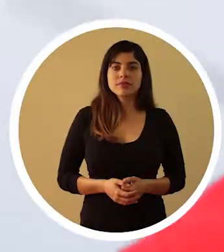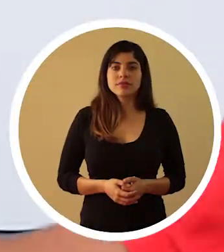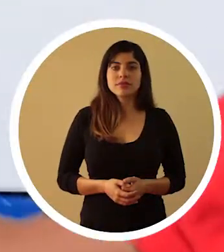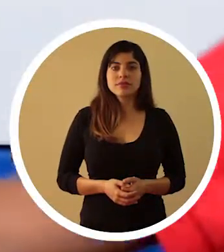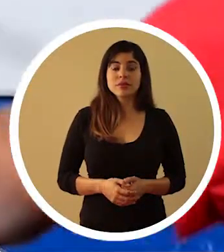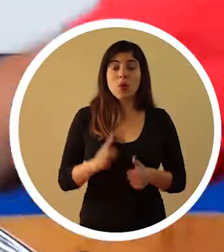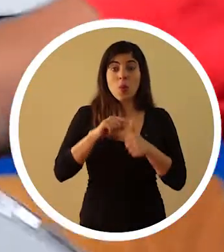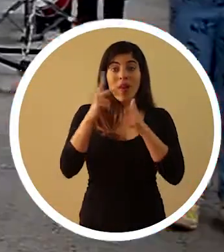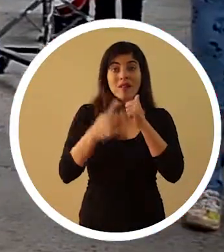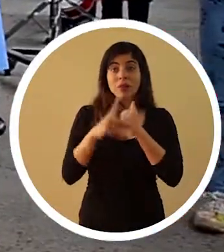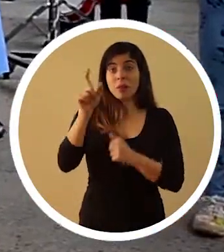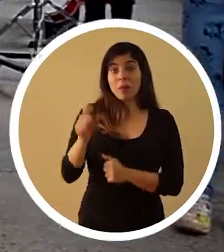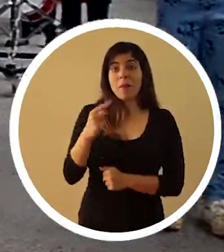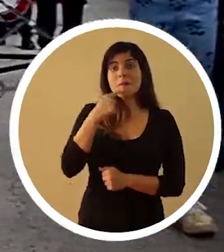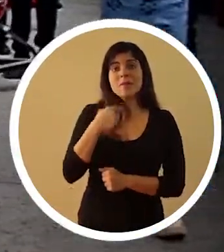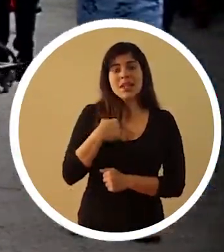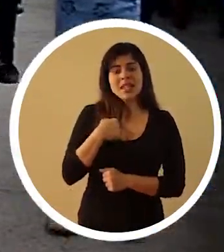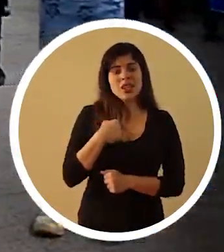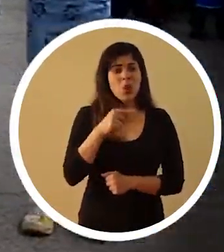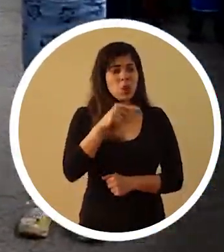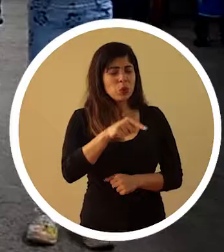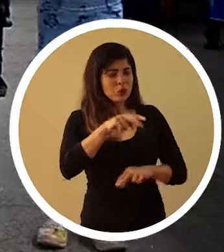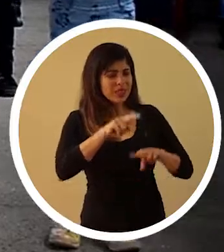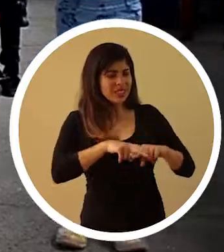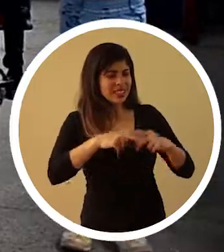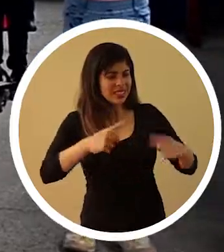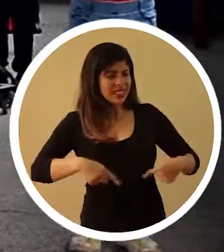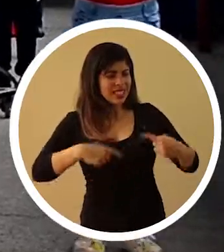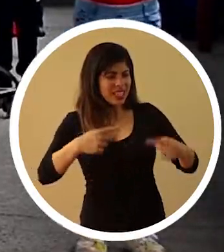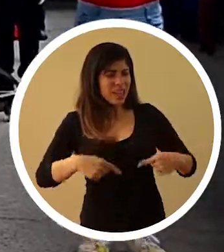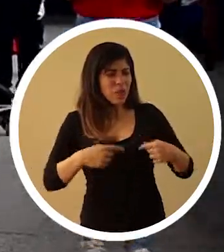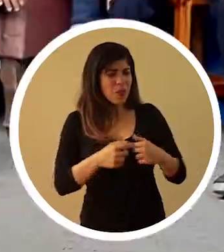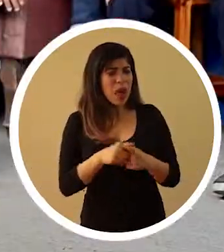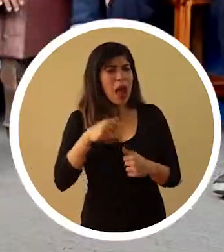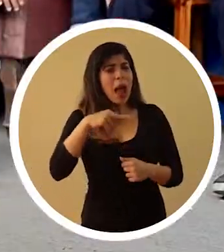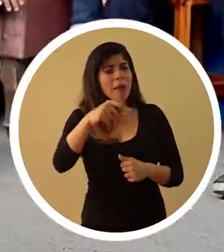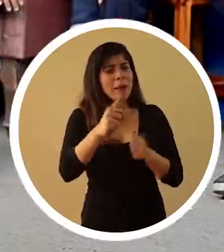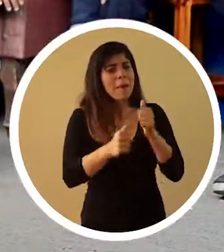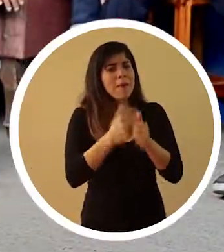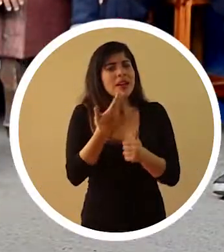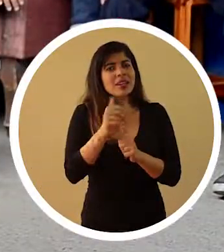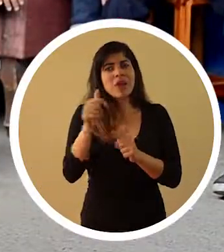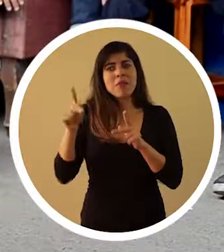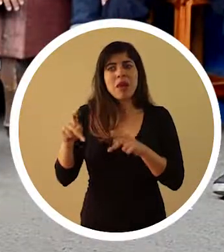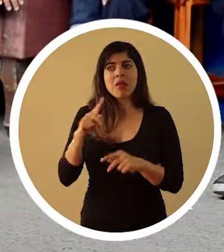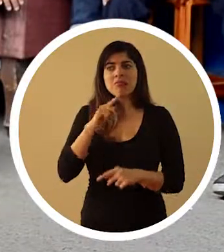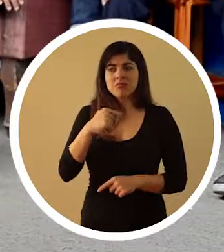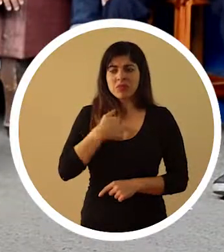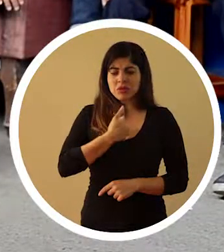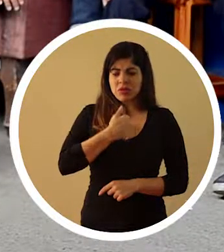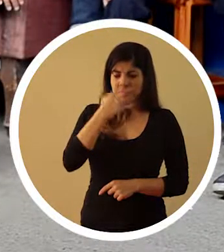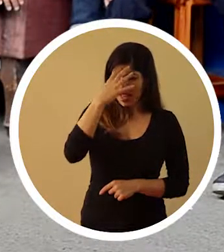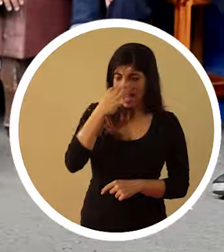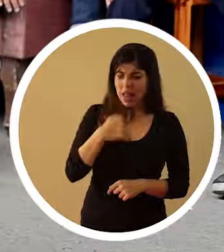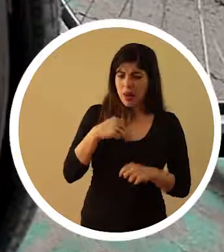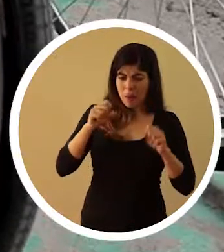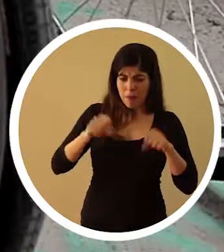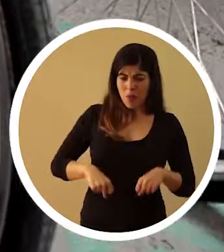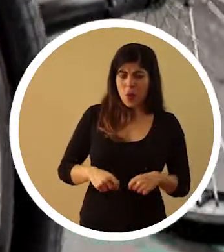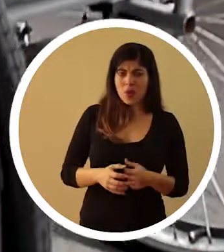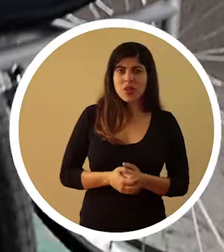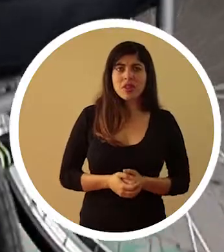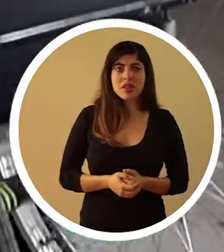Una vez una persona me dijo, David usted en esa silla de ruedas, camina más que muchos. Yo le dame la creí desde ahí hasta el momento.